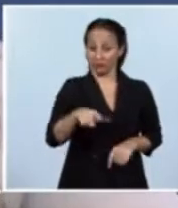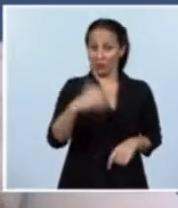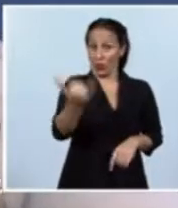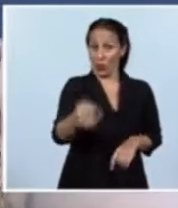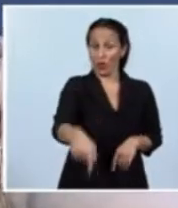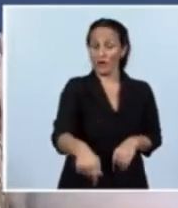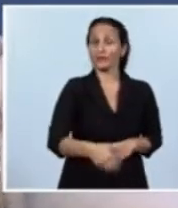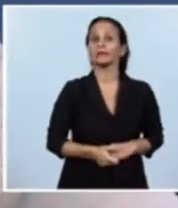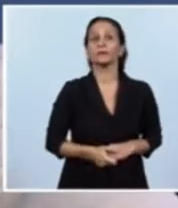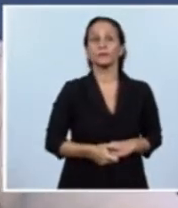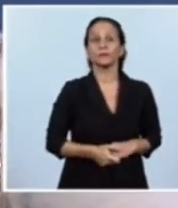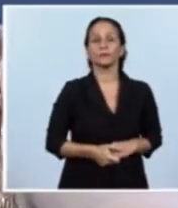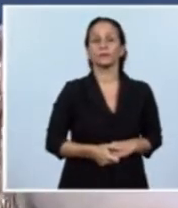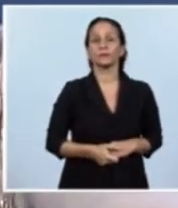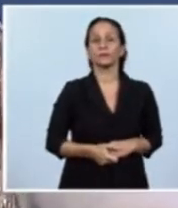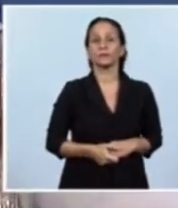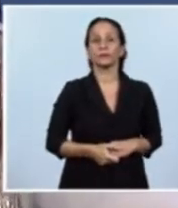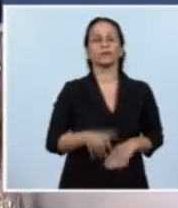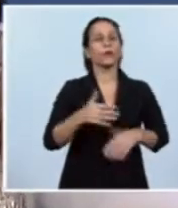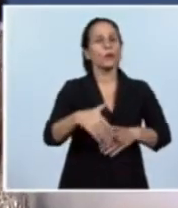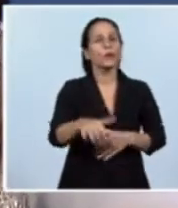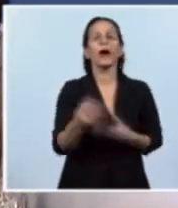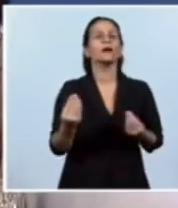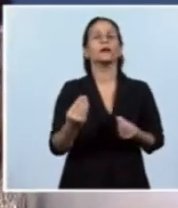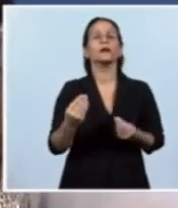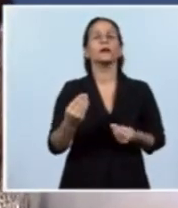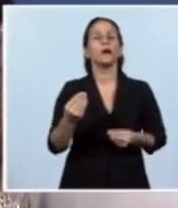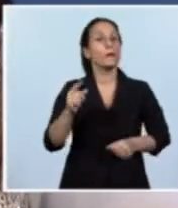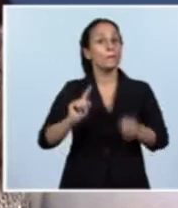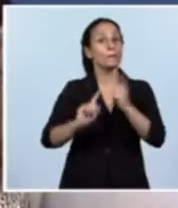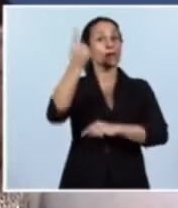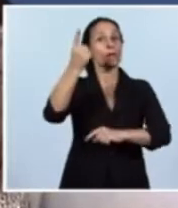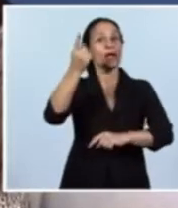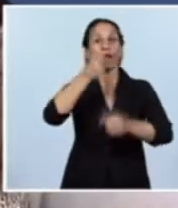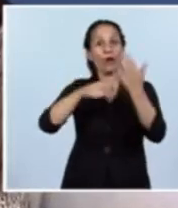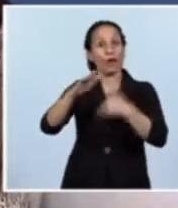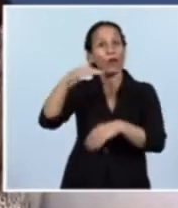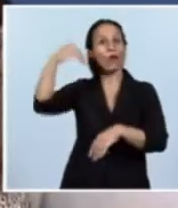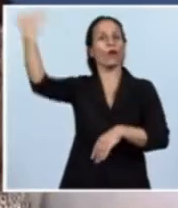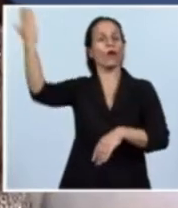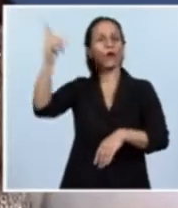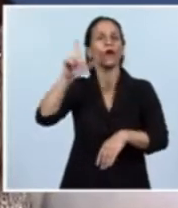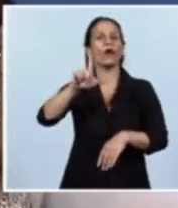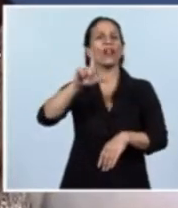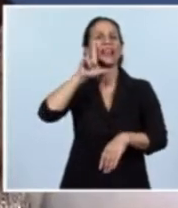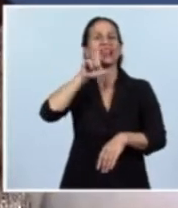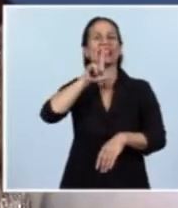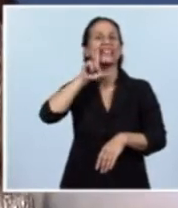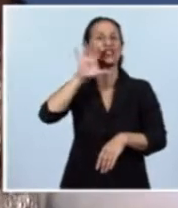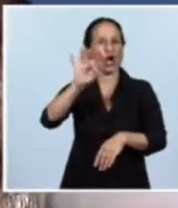que viene, sale la primera exportación de litio argentino